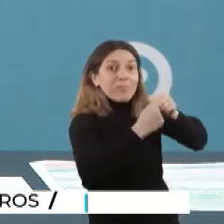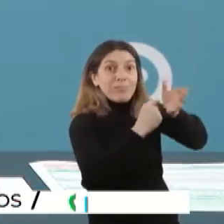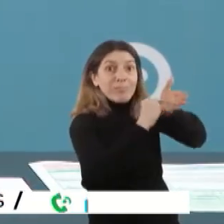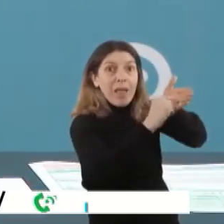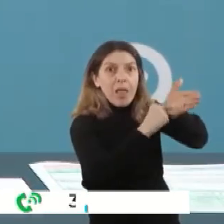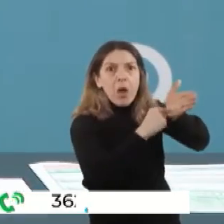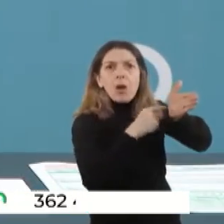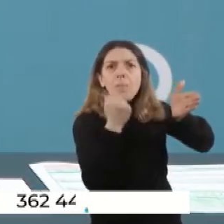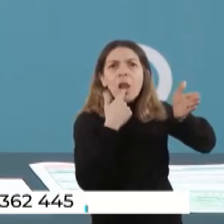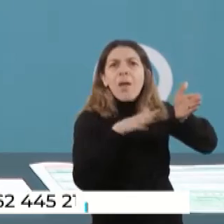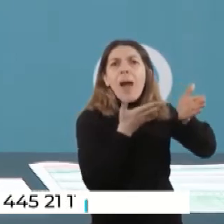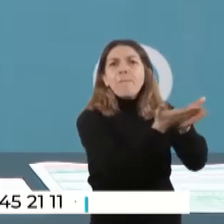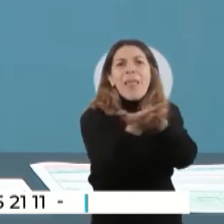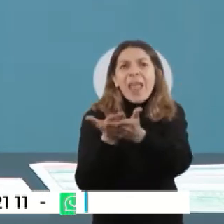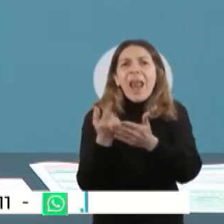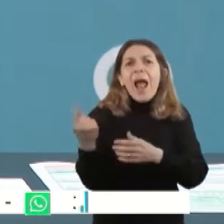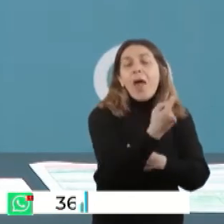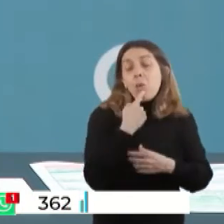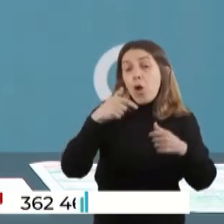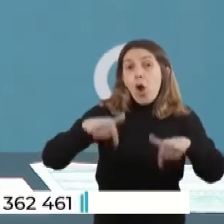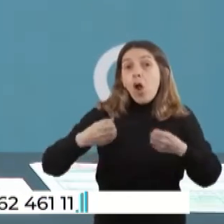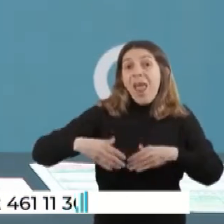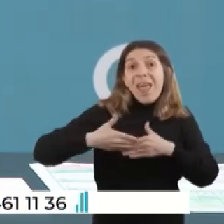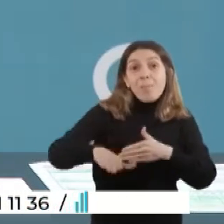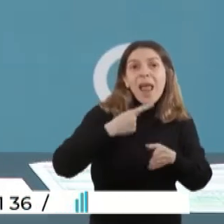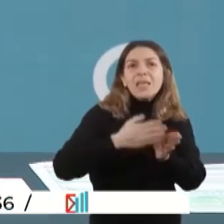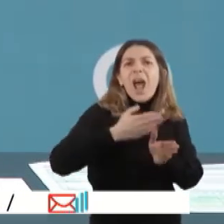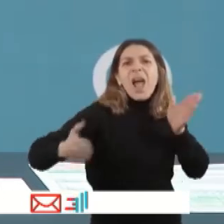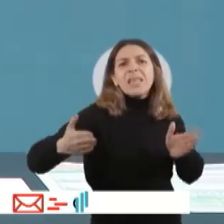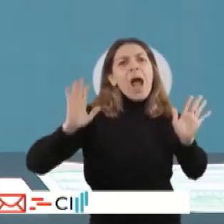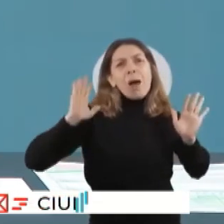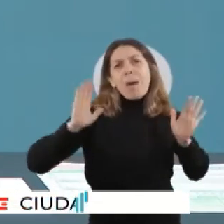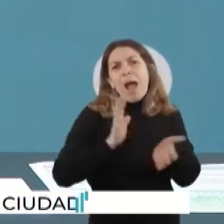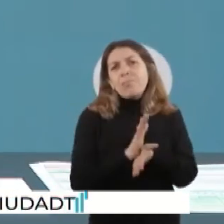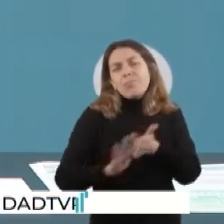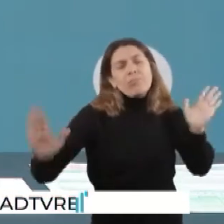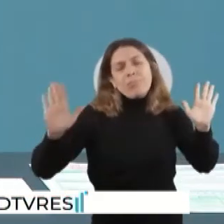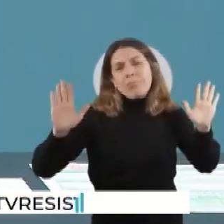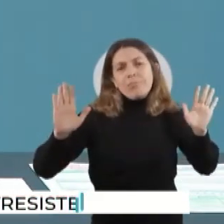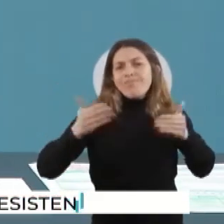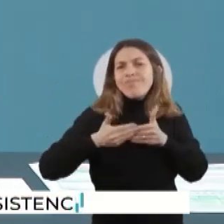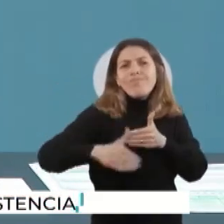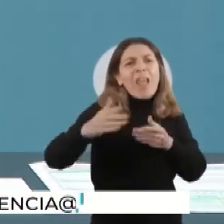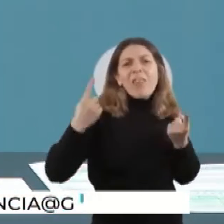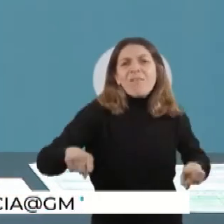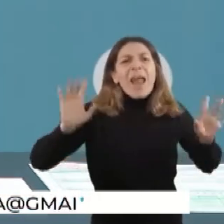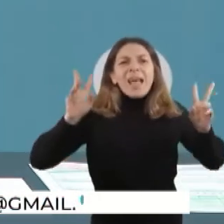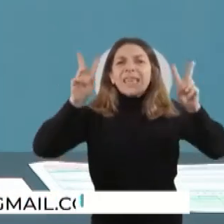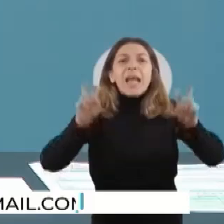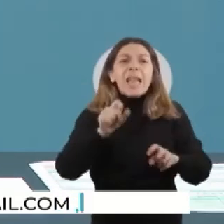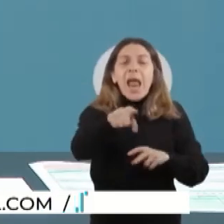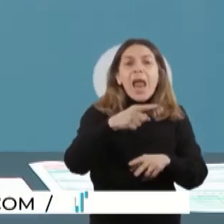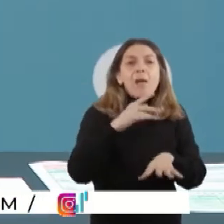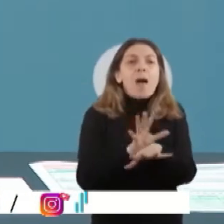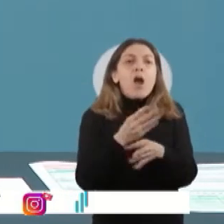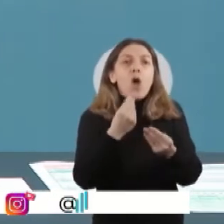Y bueno, a partir de hoy creo que empieza una nueva etapa con respecto a la eficiencia en la utilización de